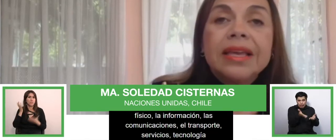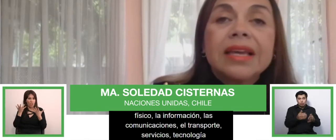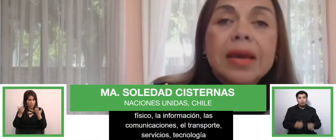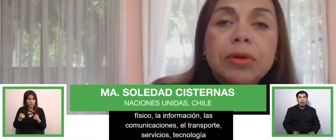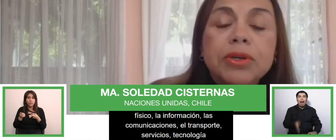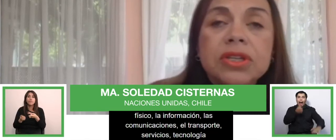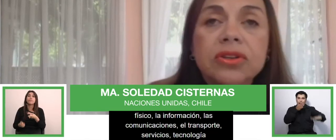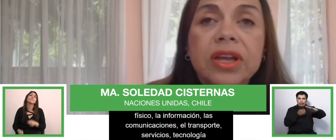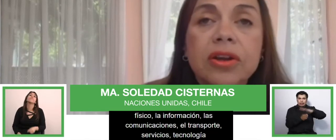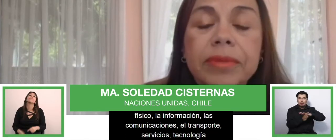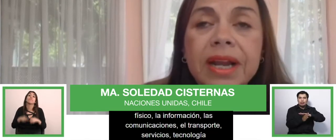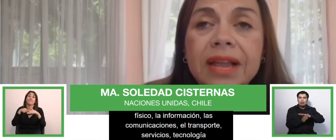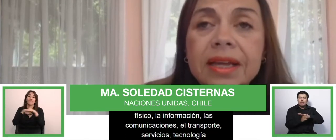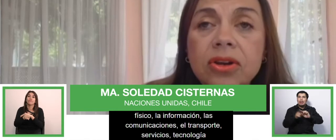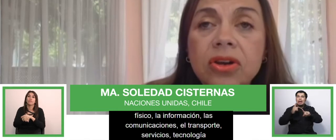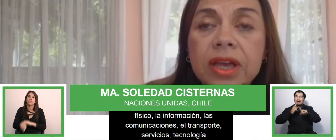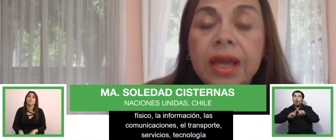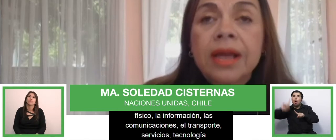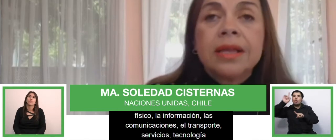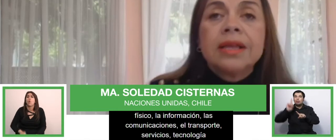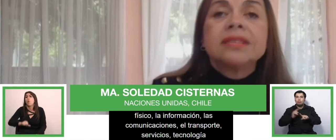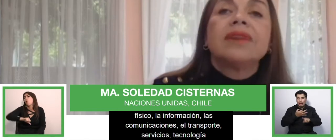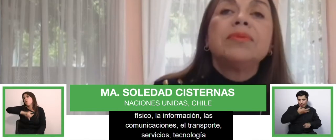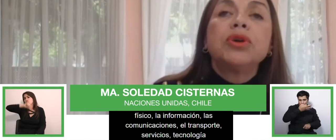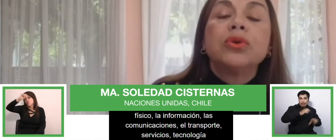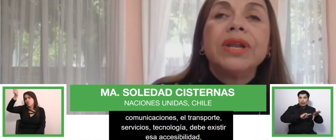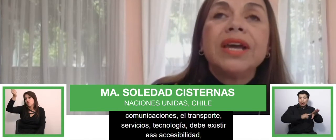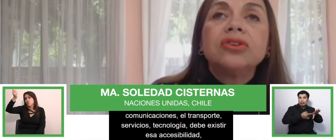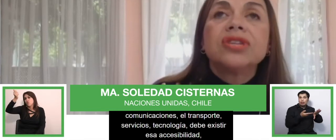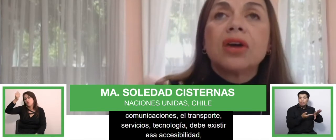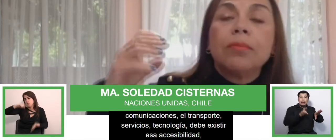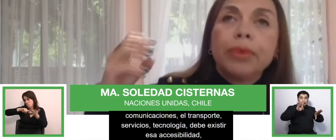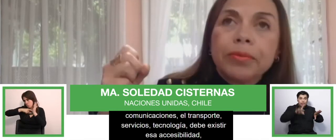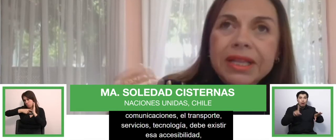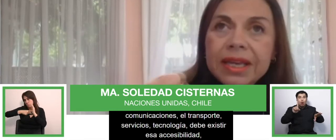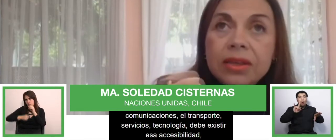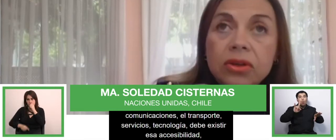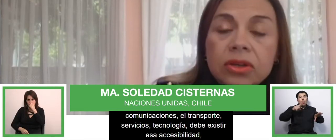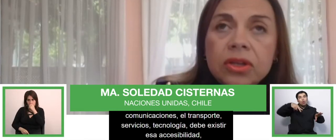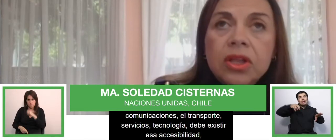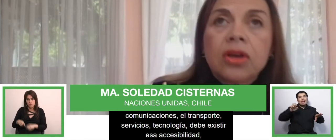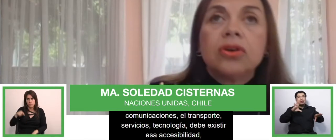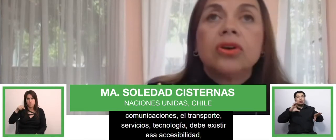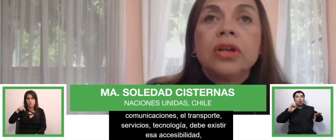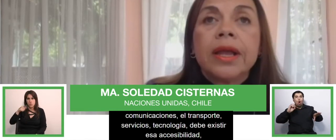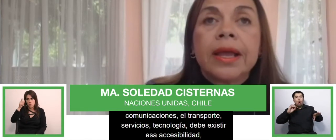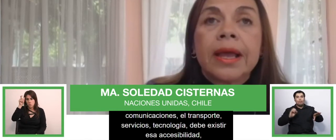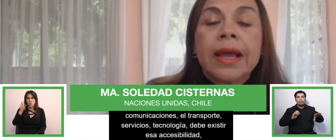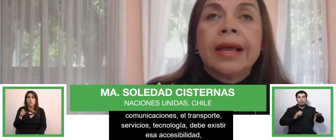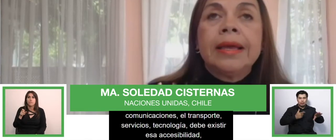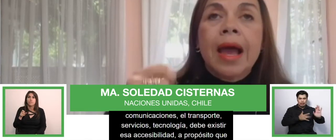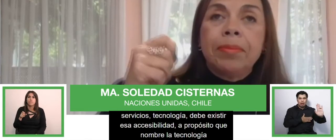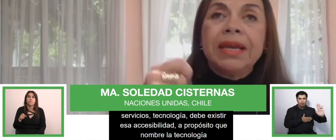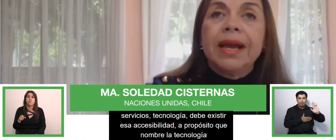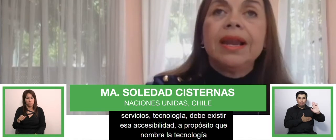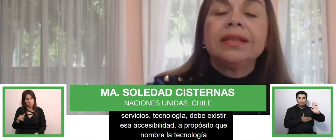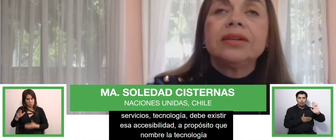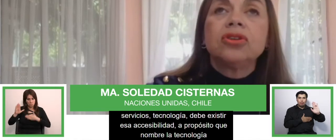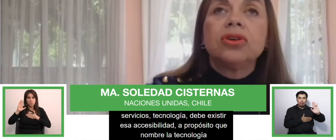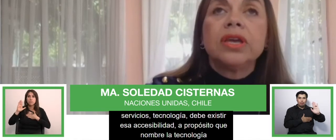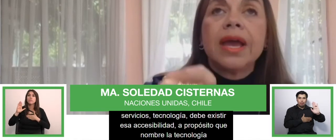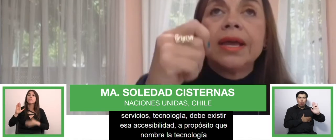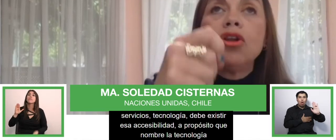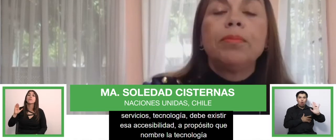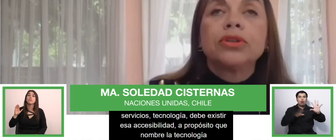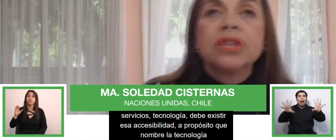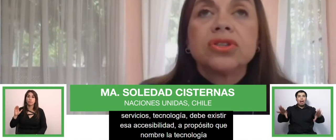Y aquí, a propósito de que nombré la tecnología, sabemos que UNESCO se ha comprometido con aplicar la